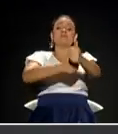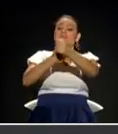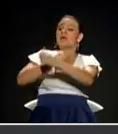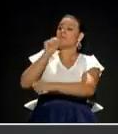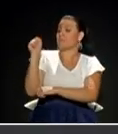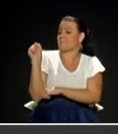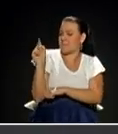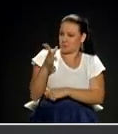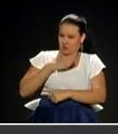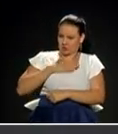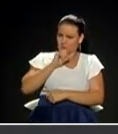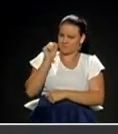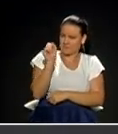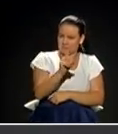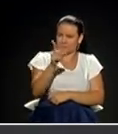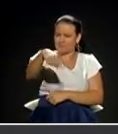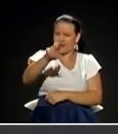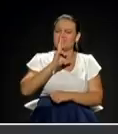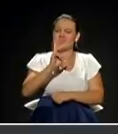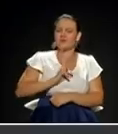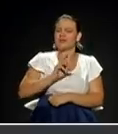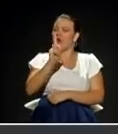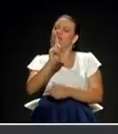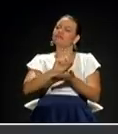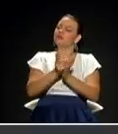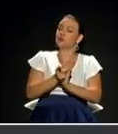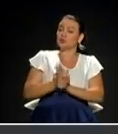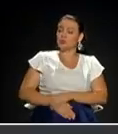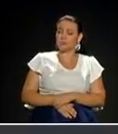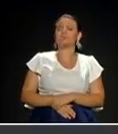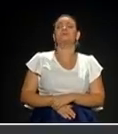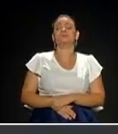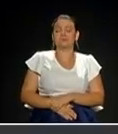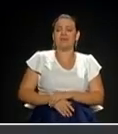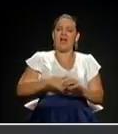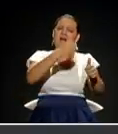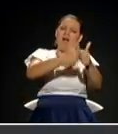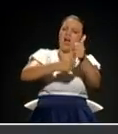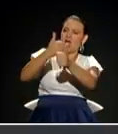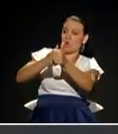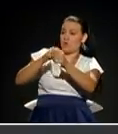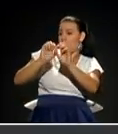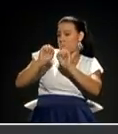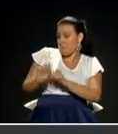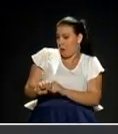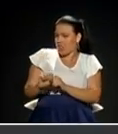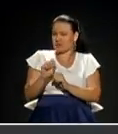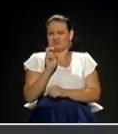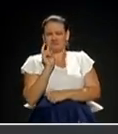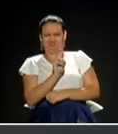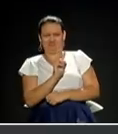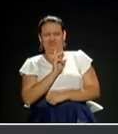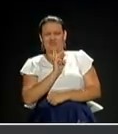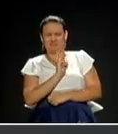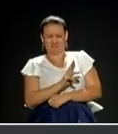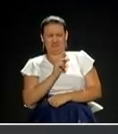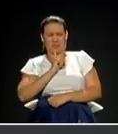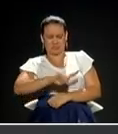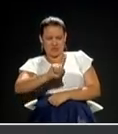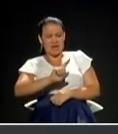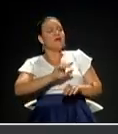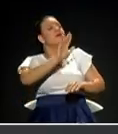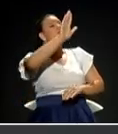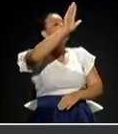tienen un minuto para responder. Y los otros dos candidatos tienen 30 segundos cada uno para intervenir, para comentar, para preguntar solamente